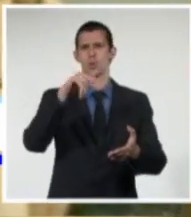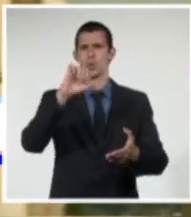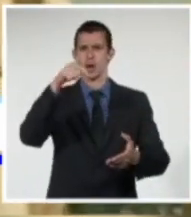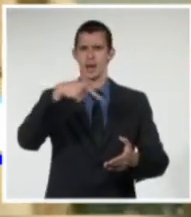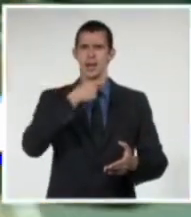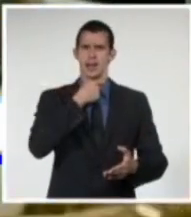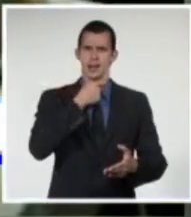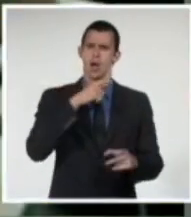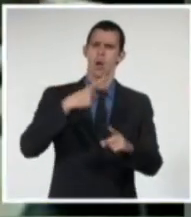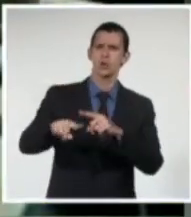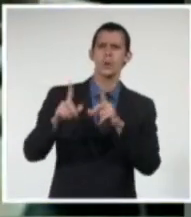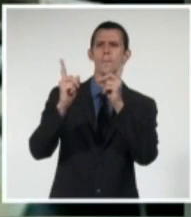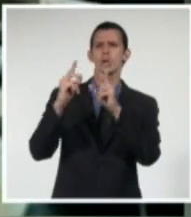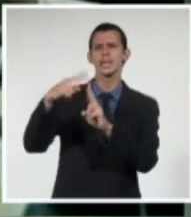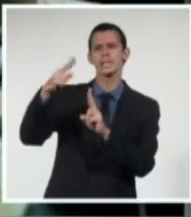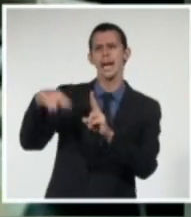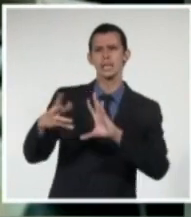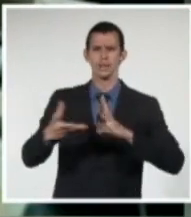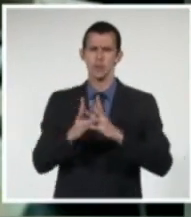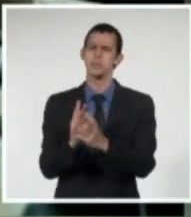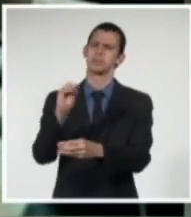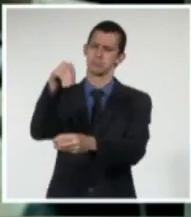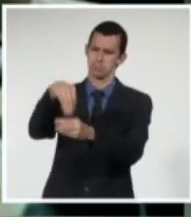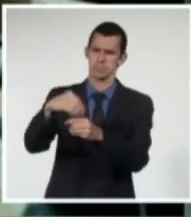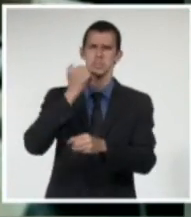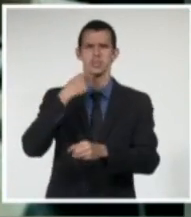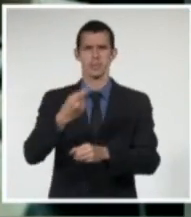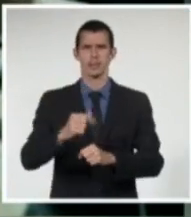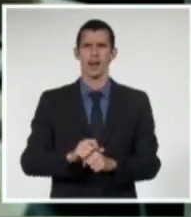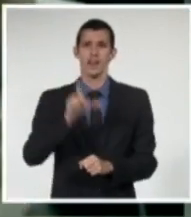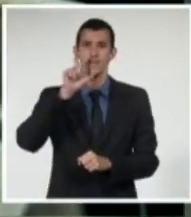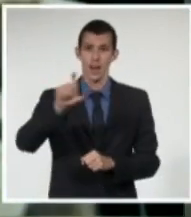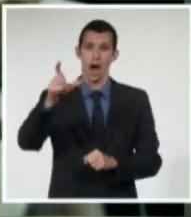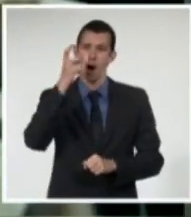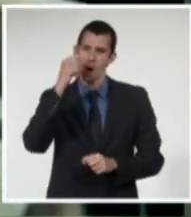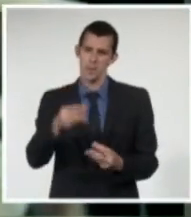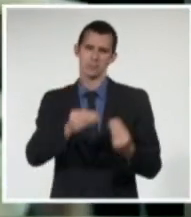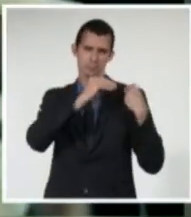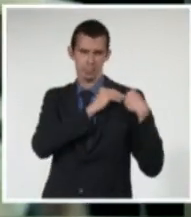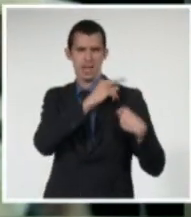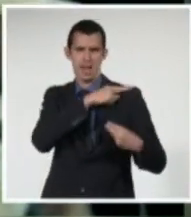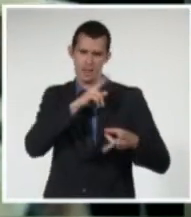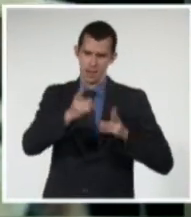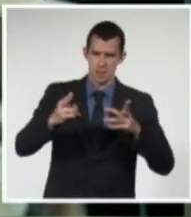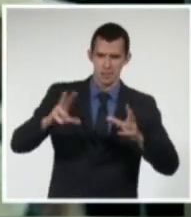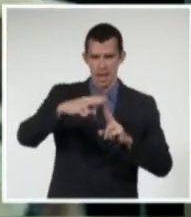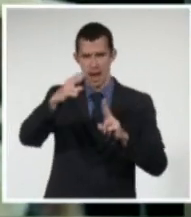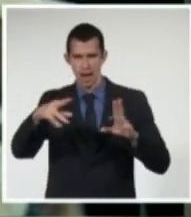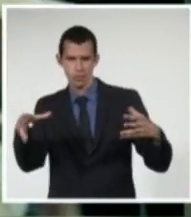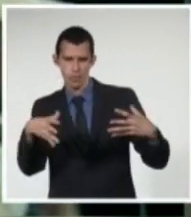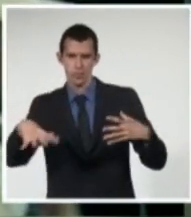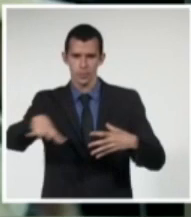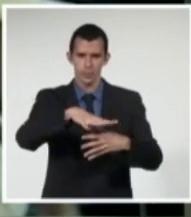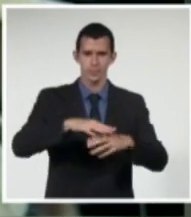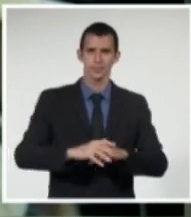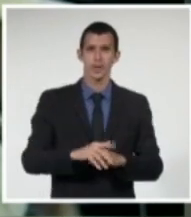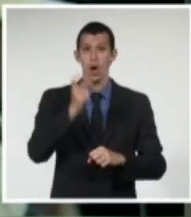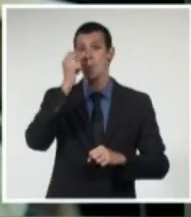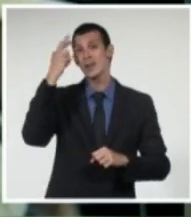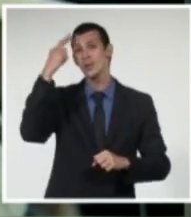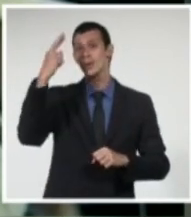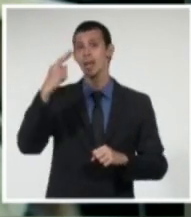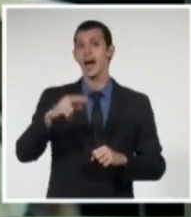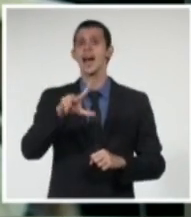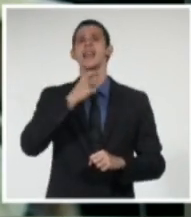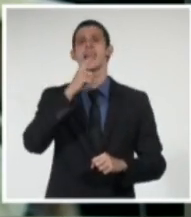político Bertolt Brecht, del cual llega a ser director. De esa etapa destaca su interpretación de Lenin en la obra